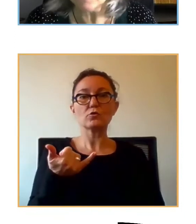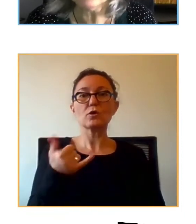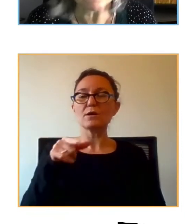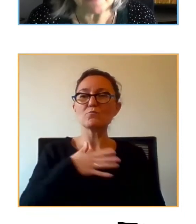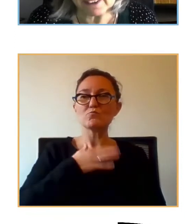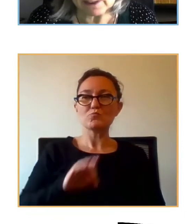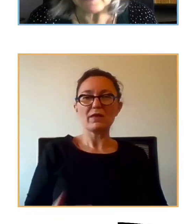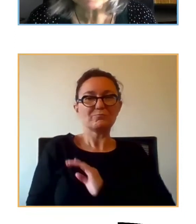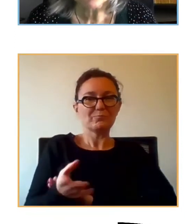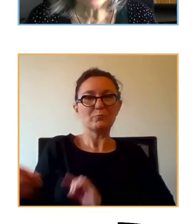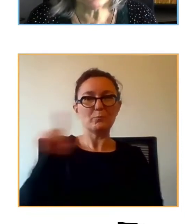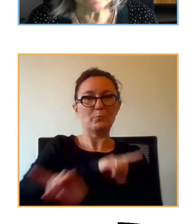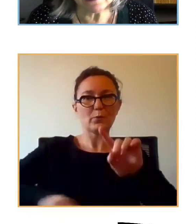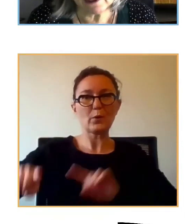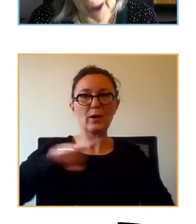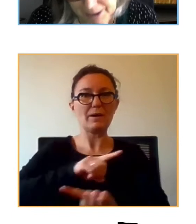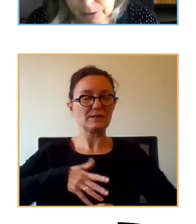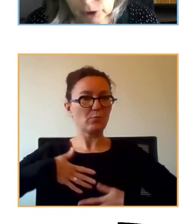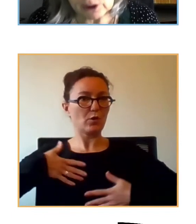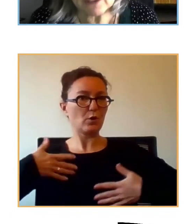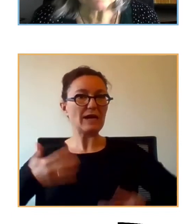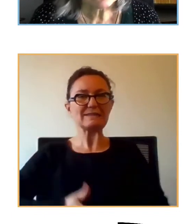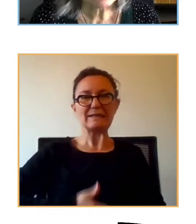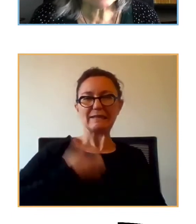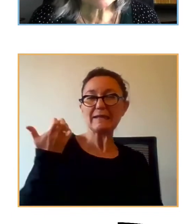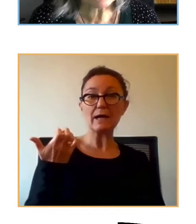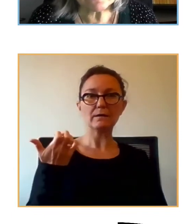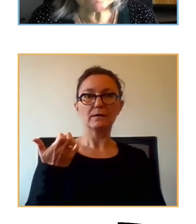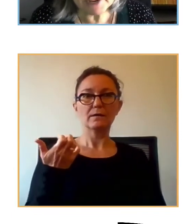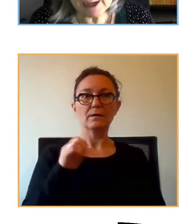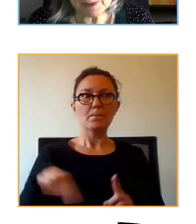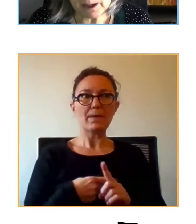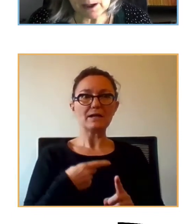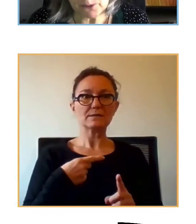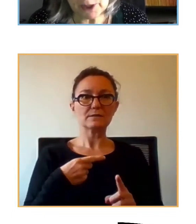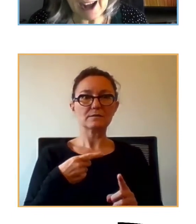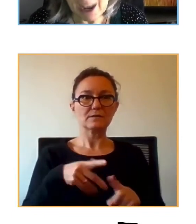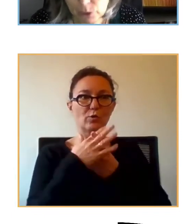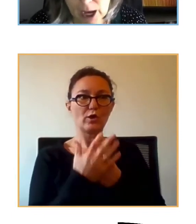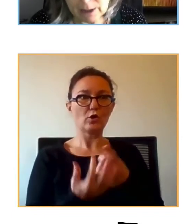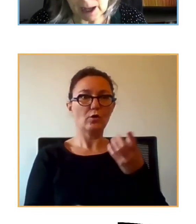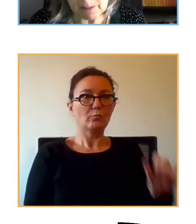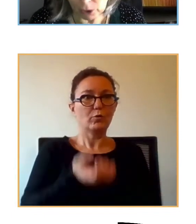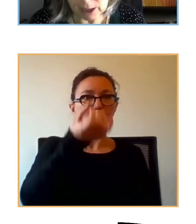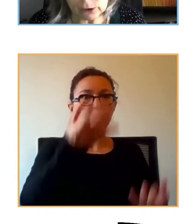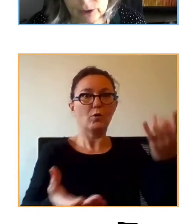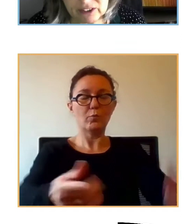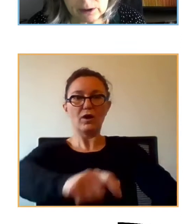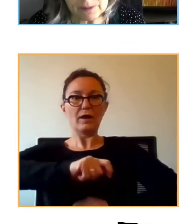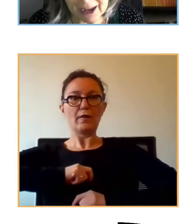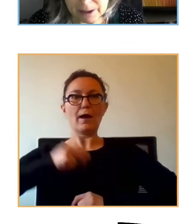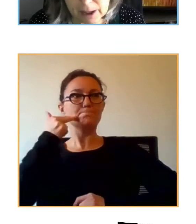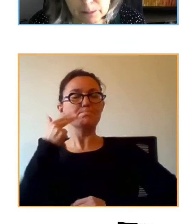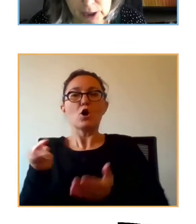emocionales más ira hay rebrotes y para poder ayudar a mejorar todo